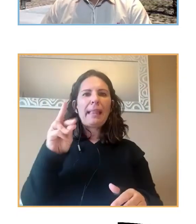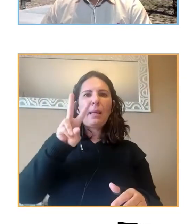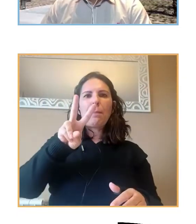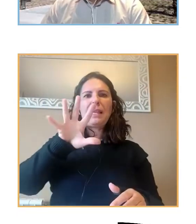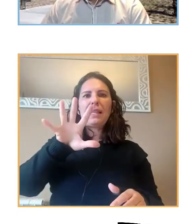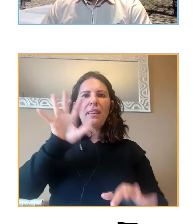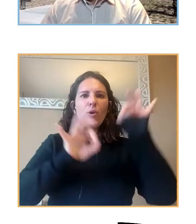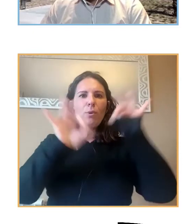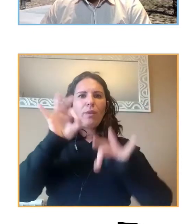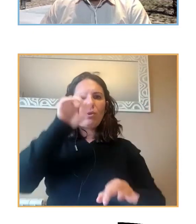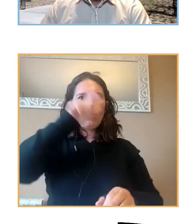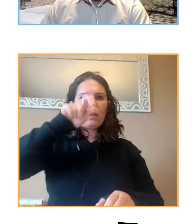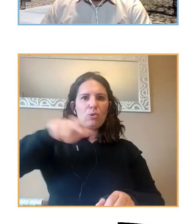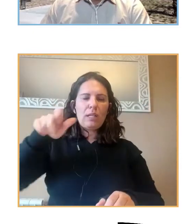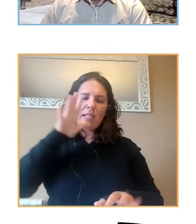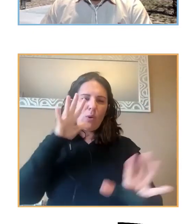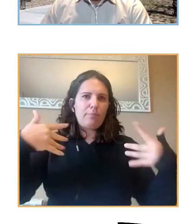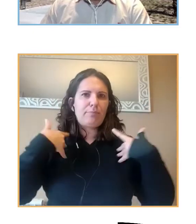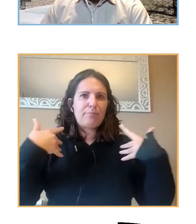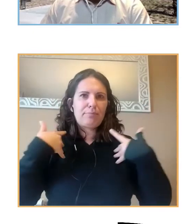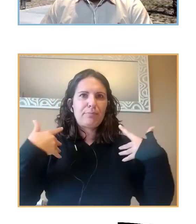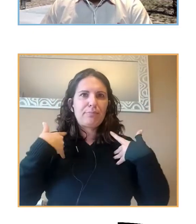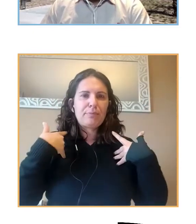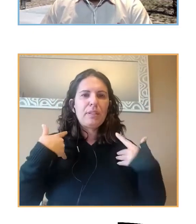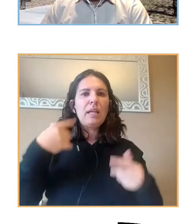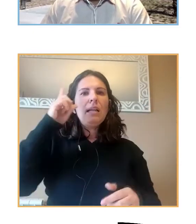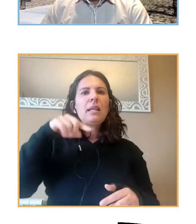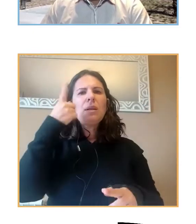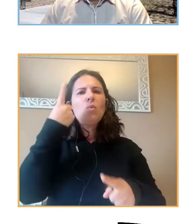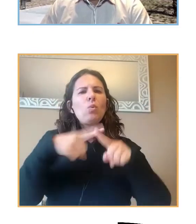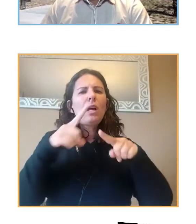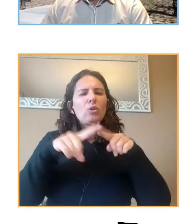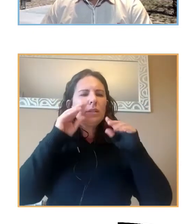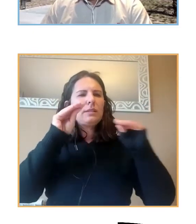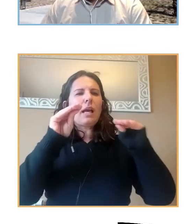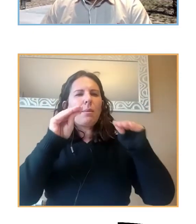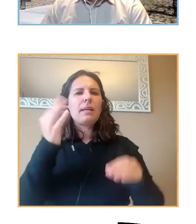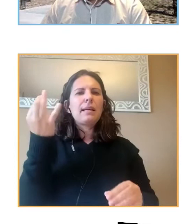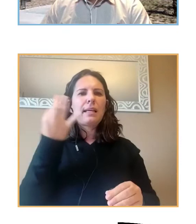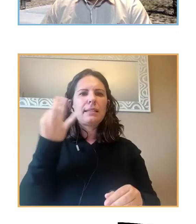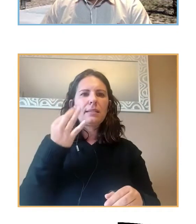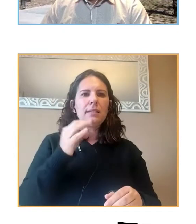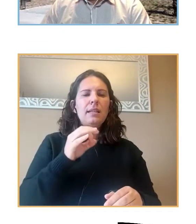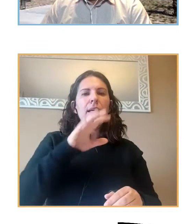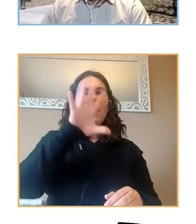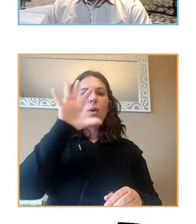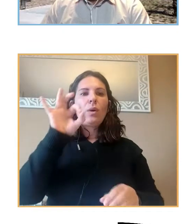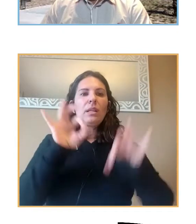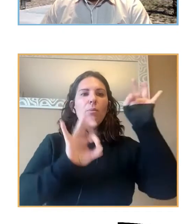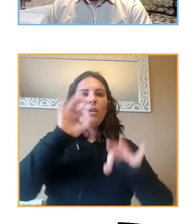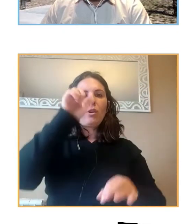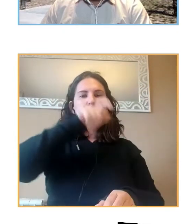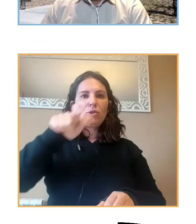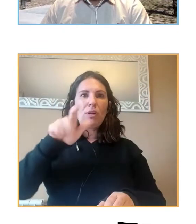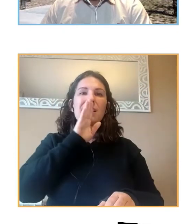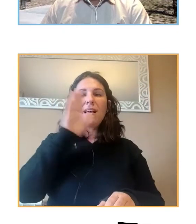de personas que lo están pasando mal también una cosa llamativa que el 50% de las personas que venían haciendo